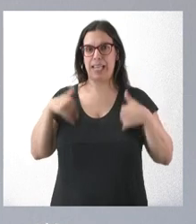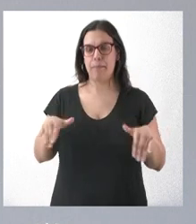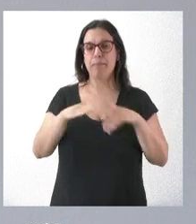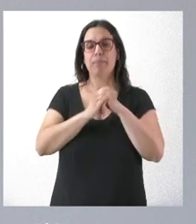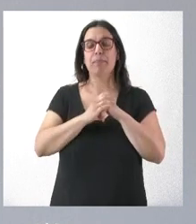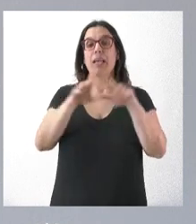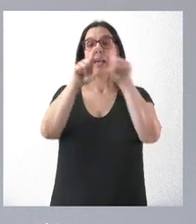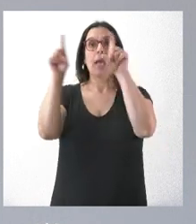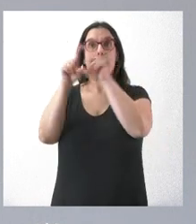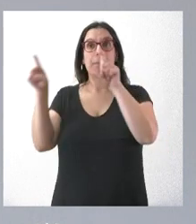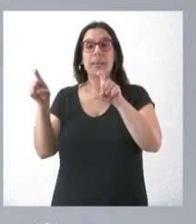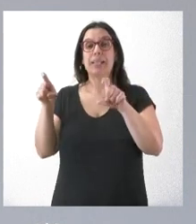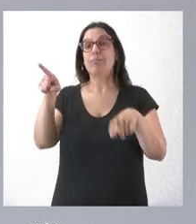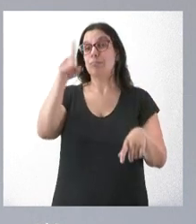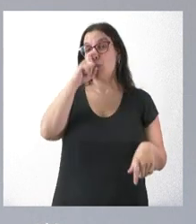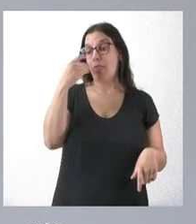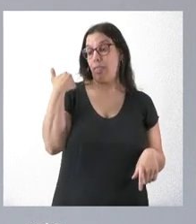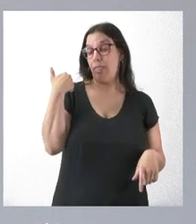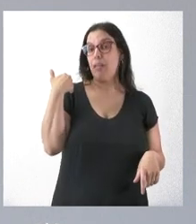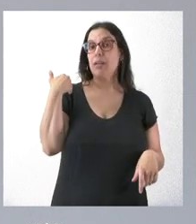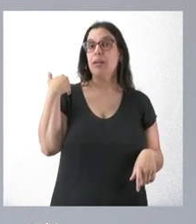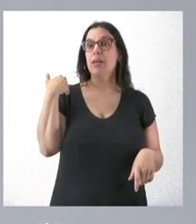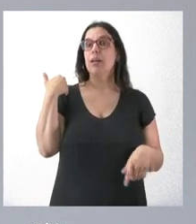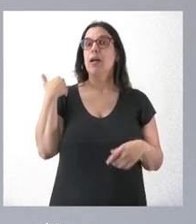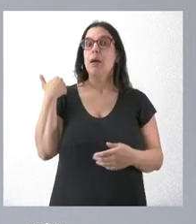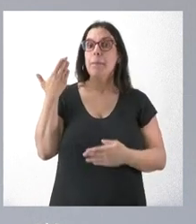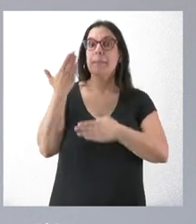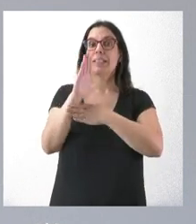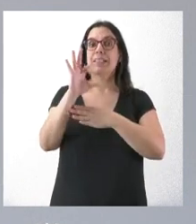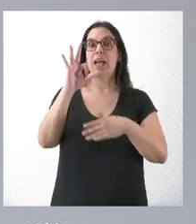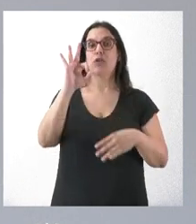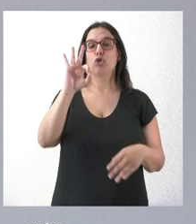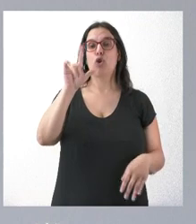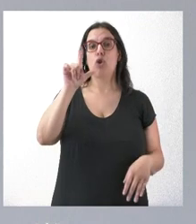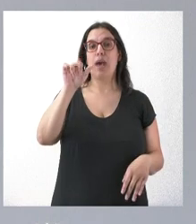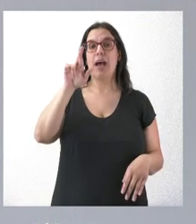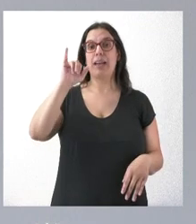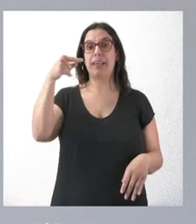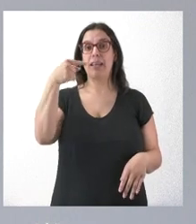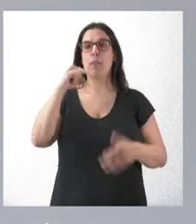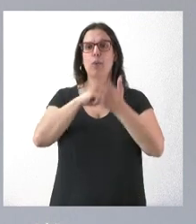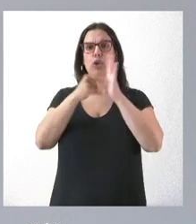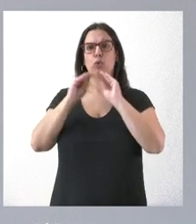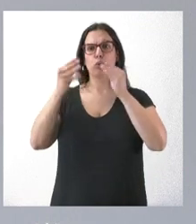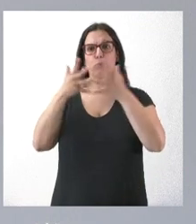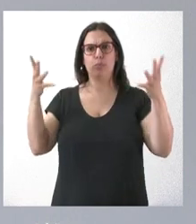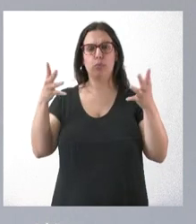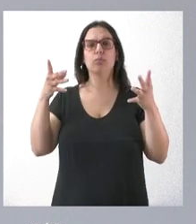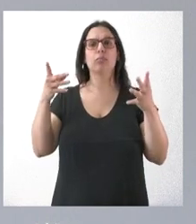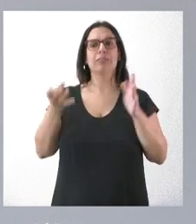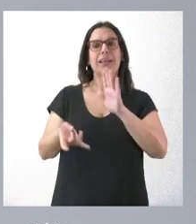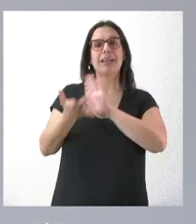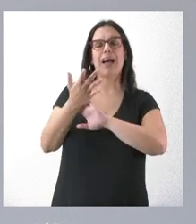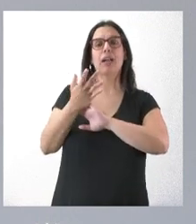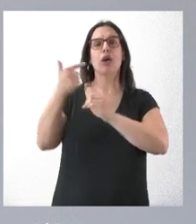Empresas, recuerde que hace no mucho se presentó por parte de Solarig su gran proyecto de producción de SAF de combustible